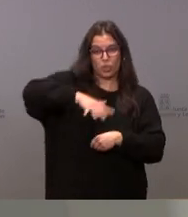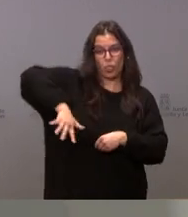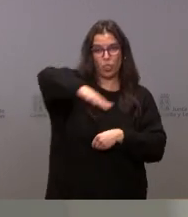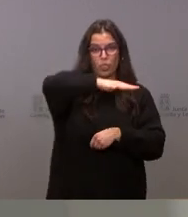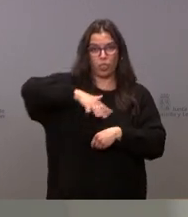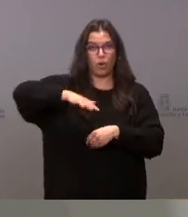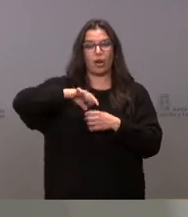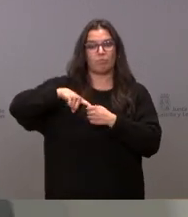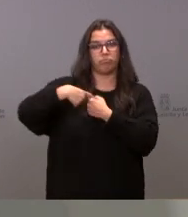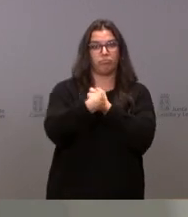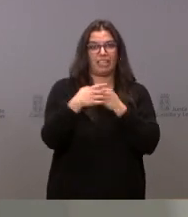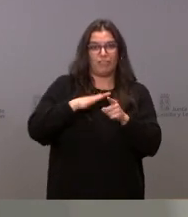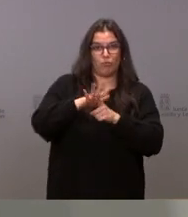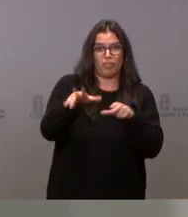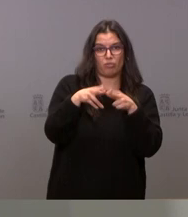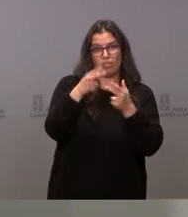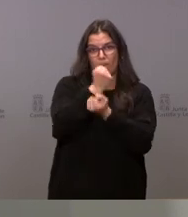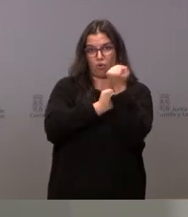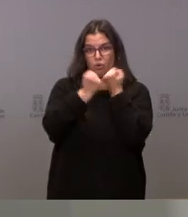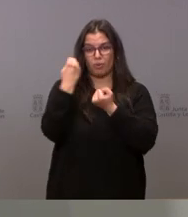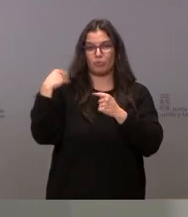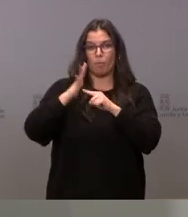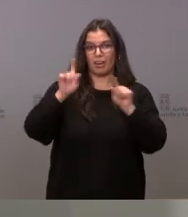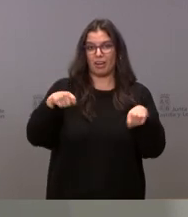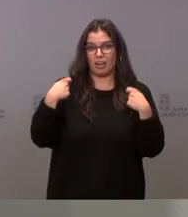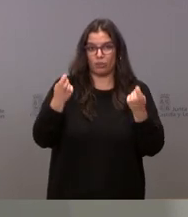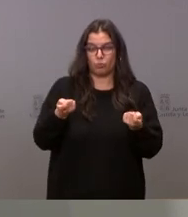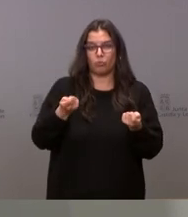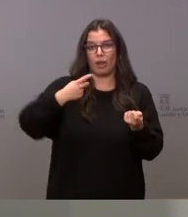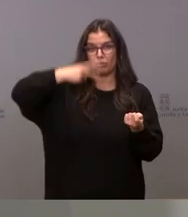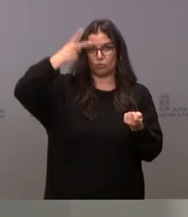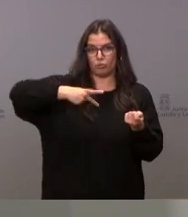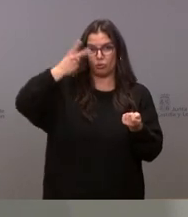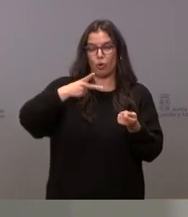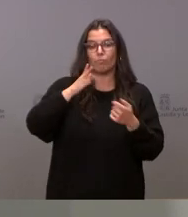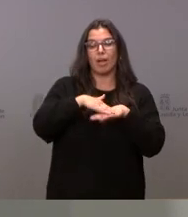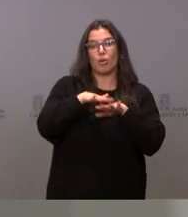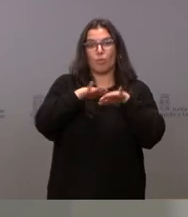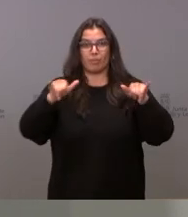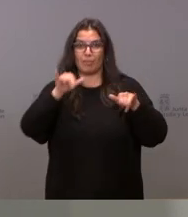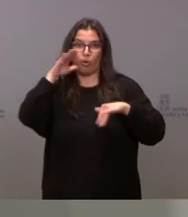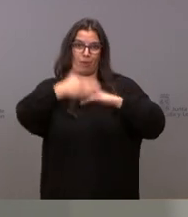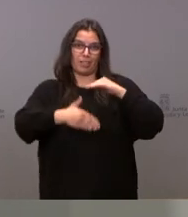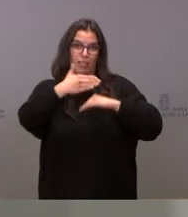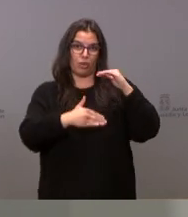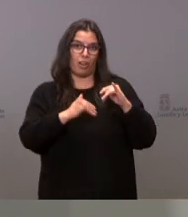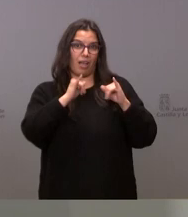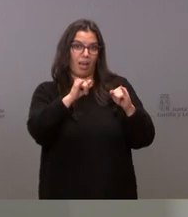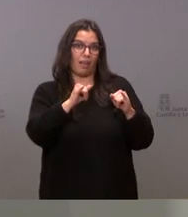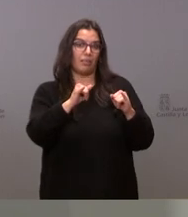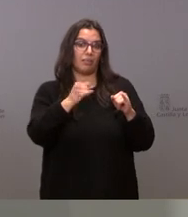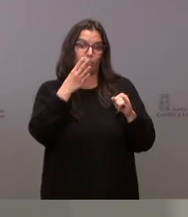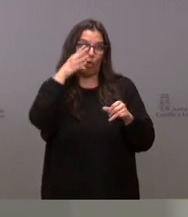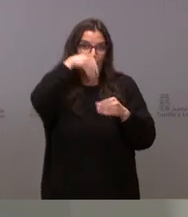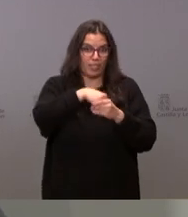influencia socioeconómica de nuestros parques naturales para compensar las limitaciones de estar